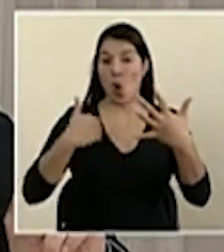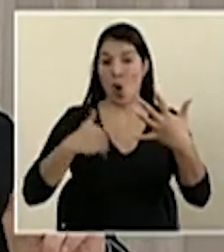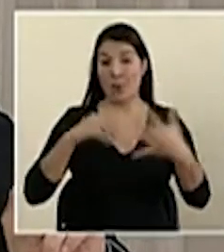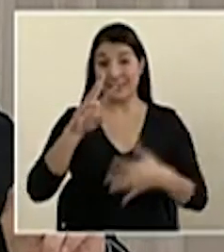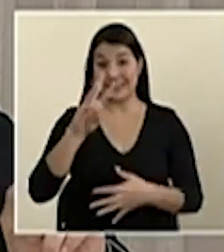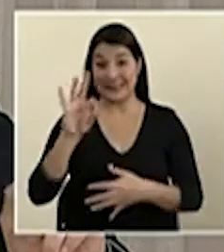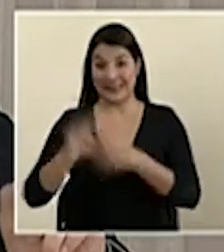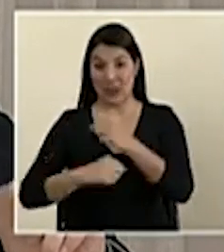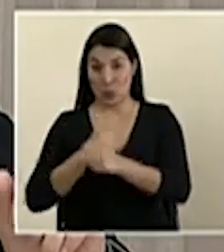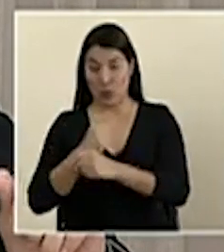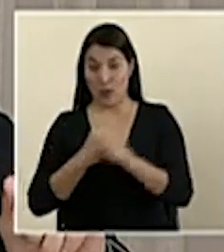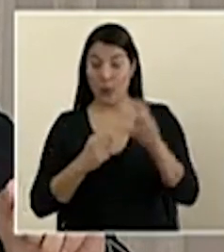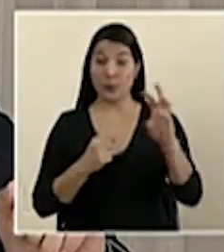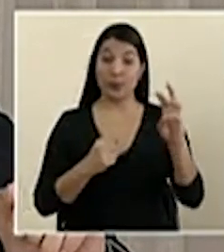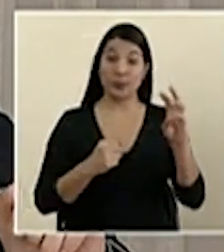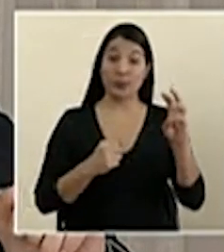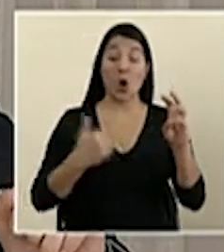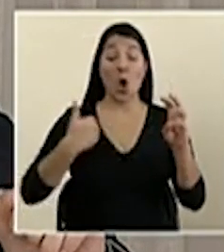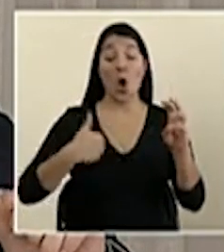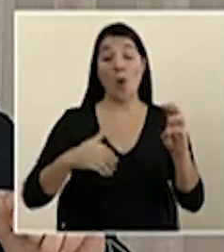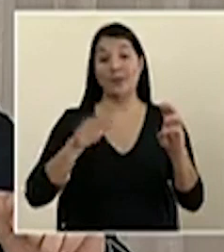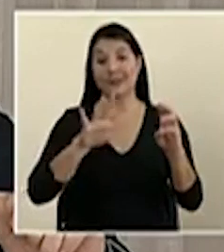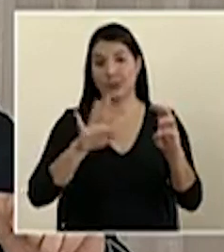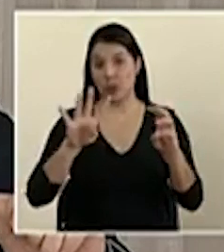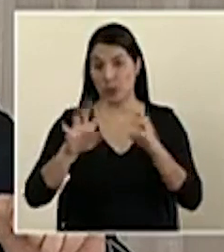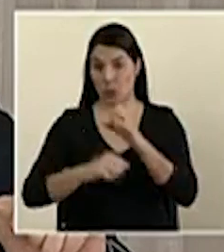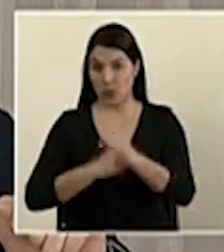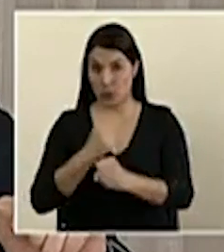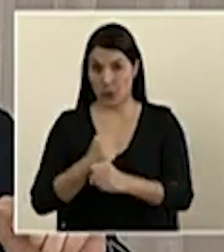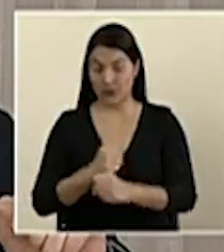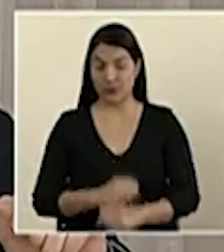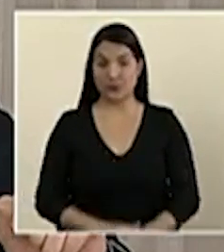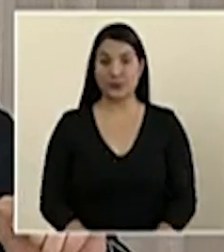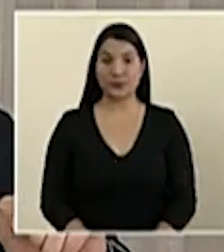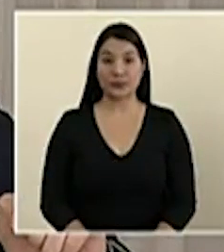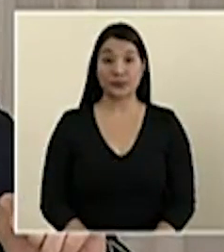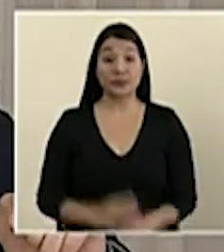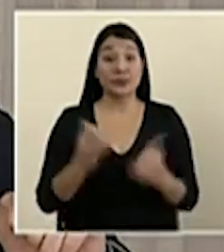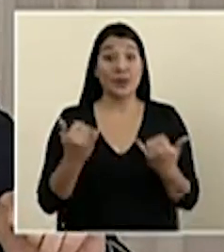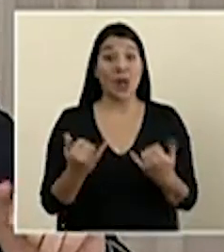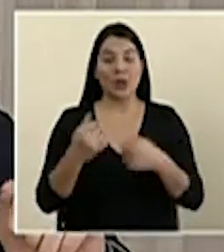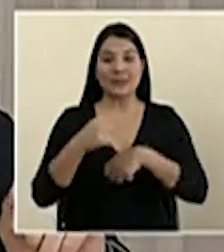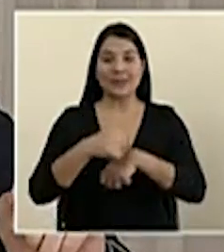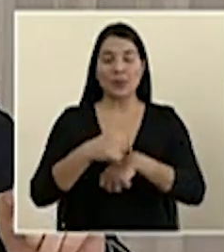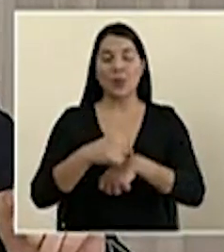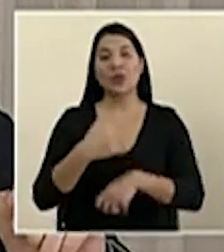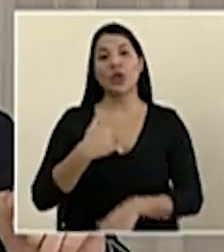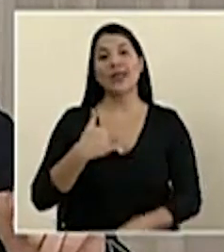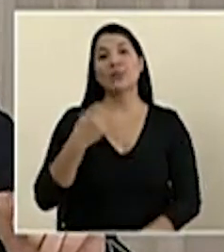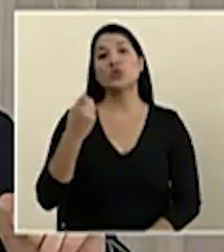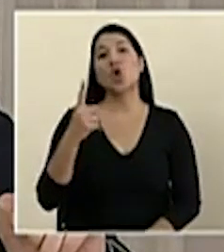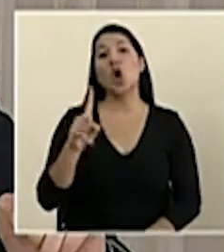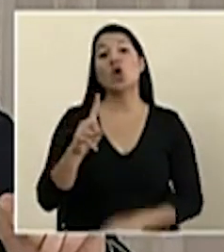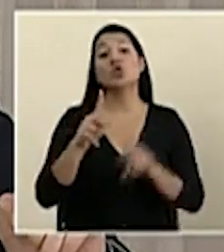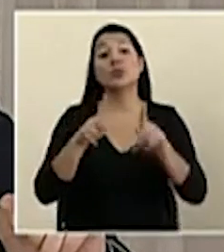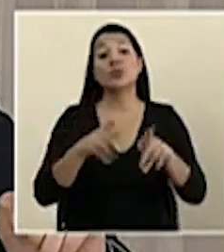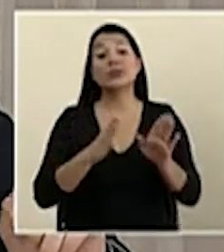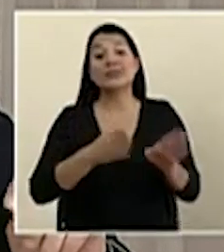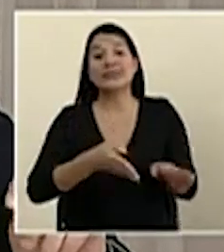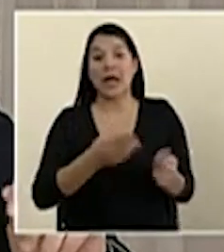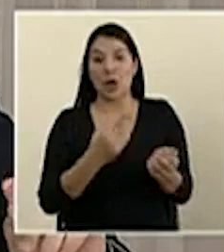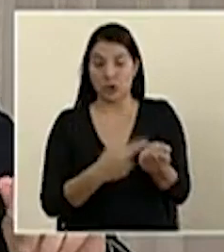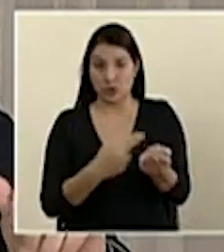69 años y otro de 54 años. En este momento, tenemos 11 personas que se encuentran